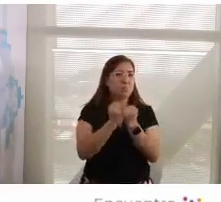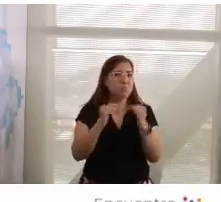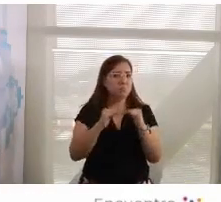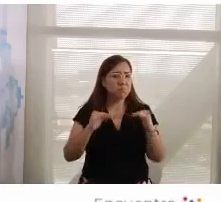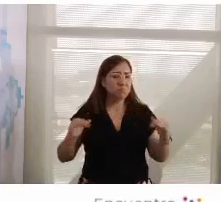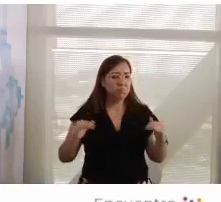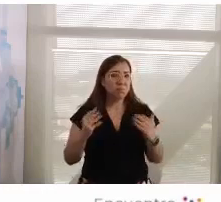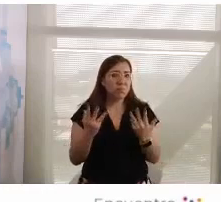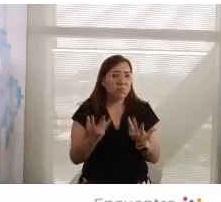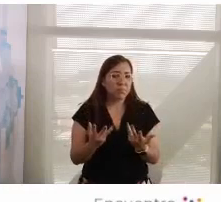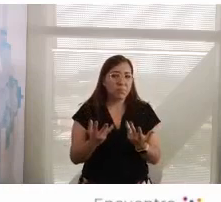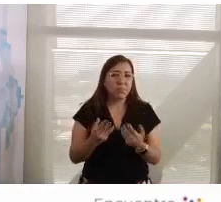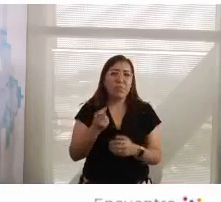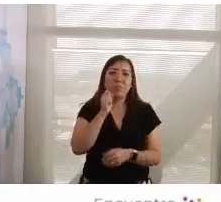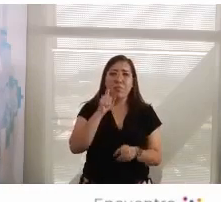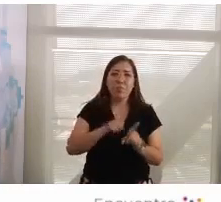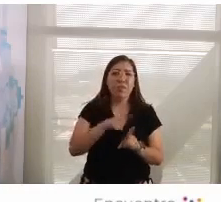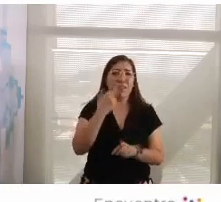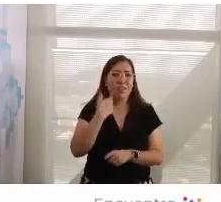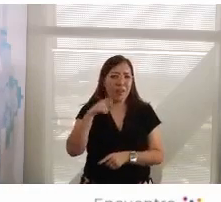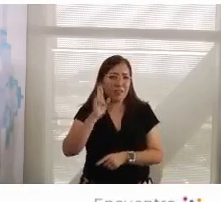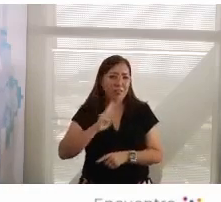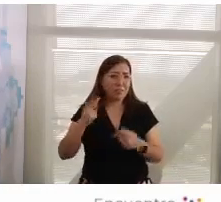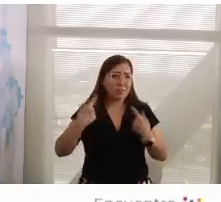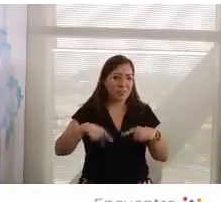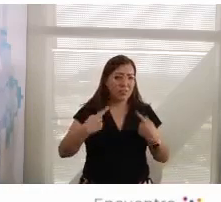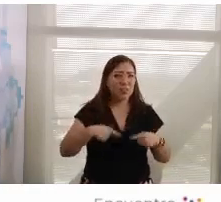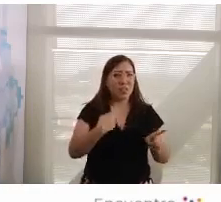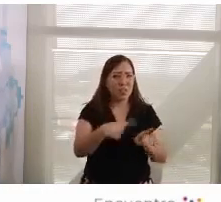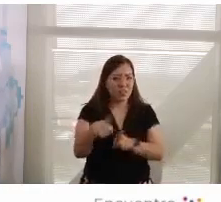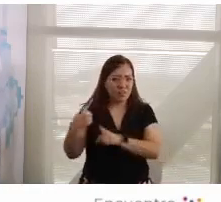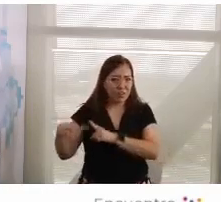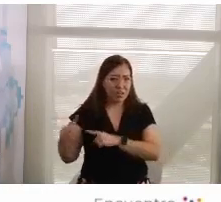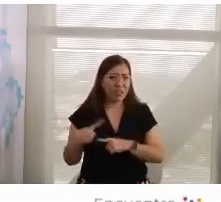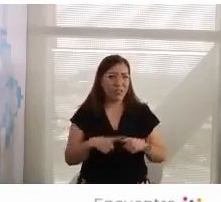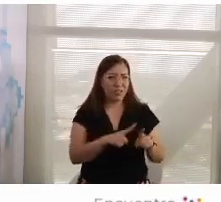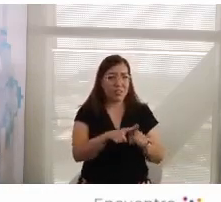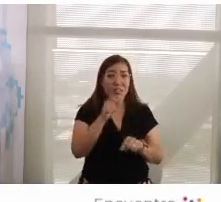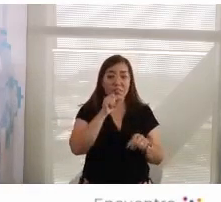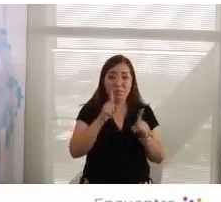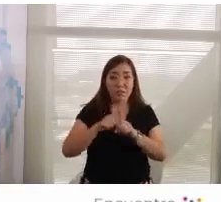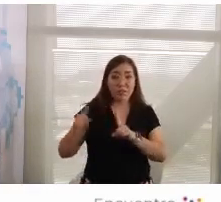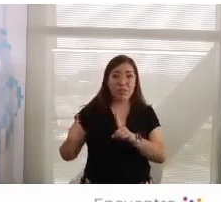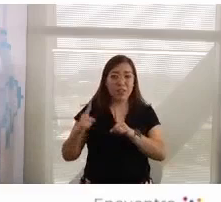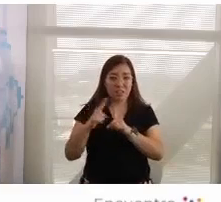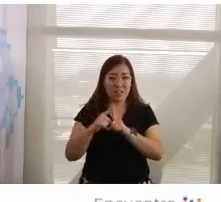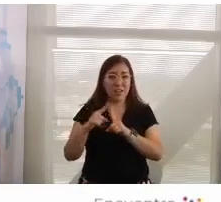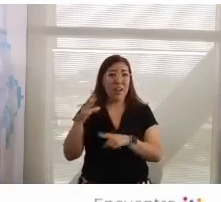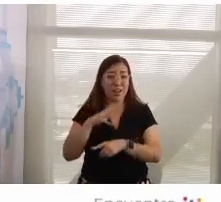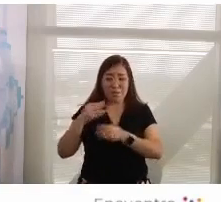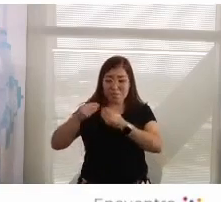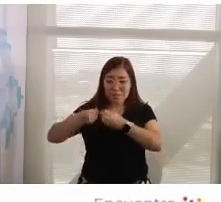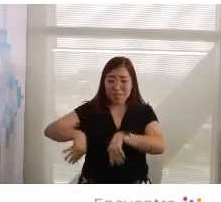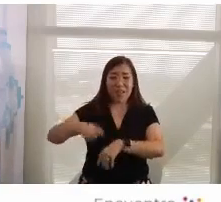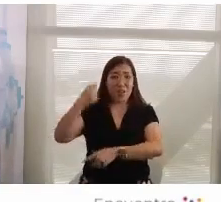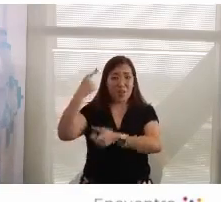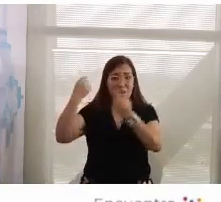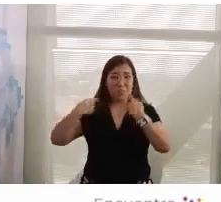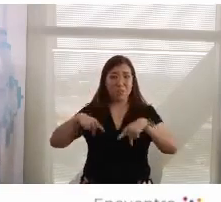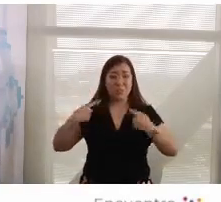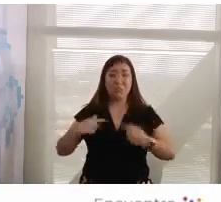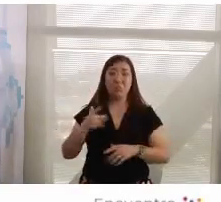razas, de etnias. Hubo pérdidas de privilegios,